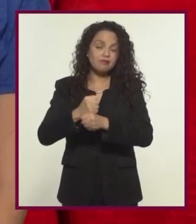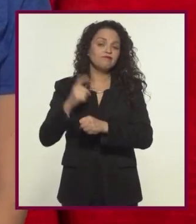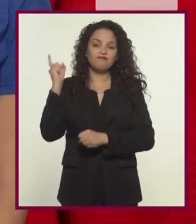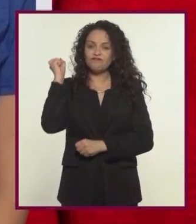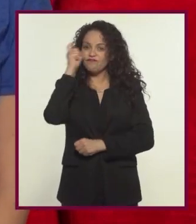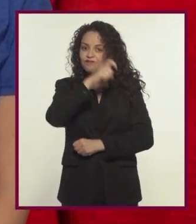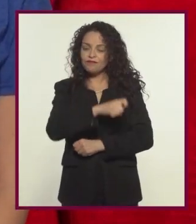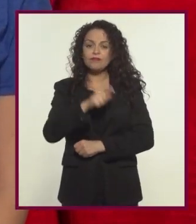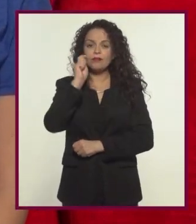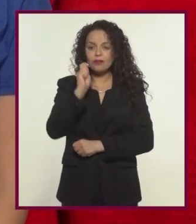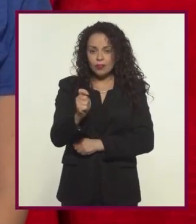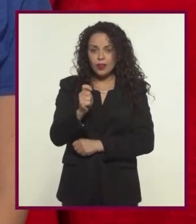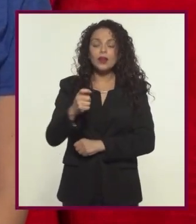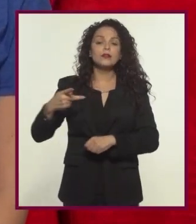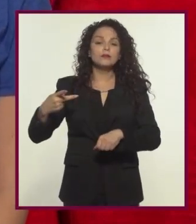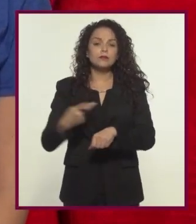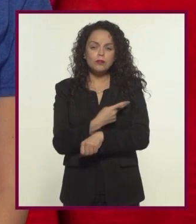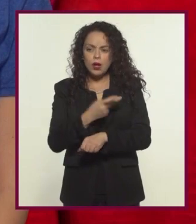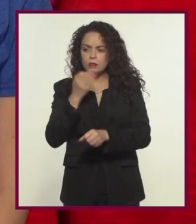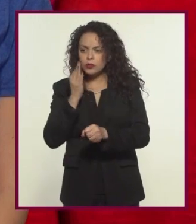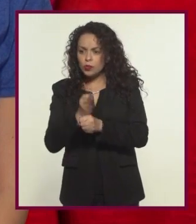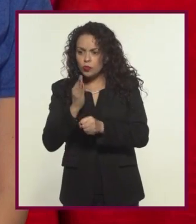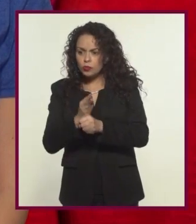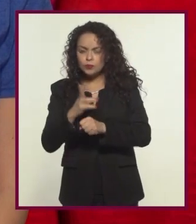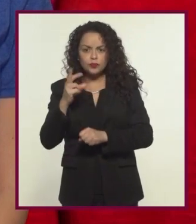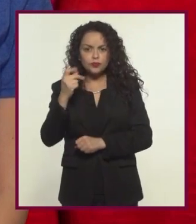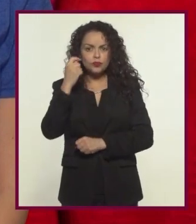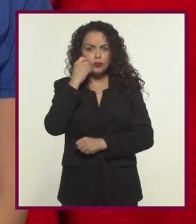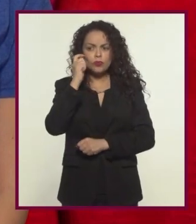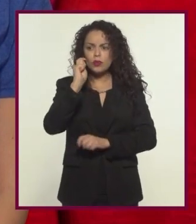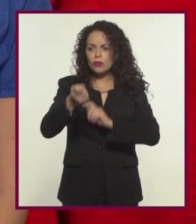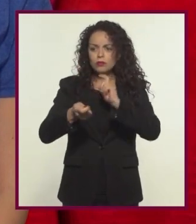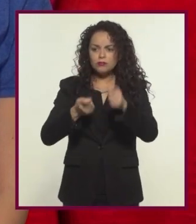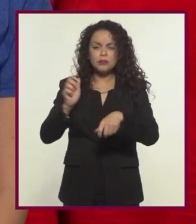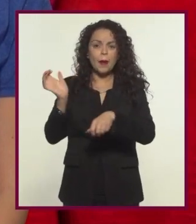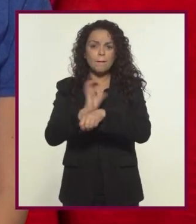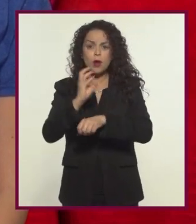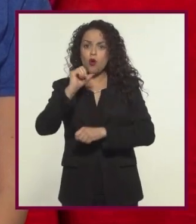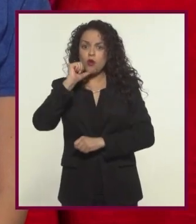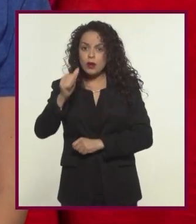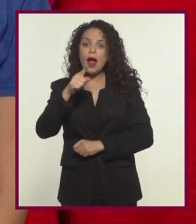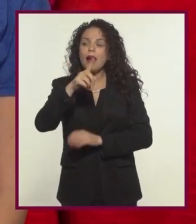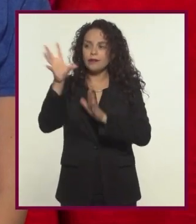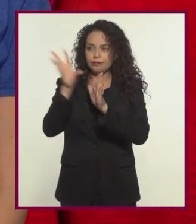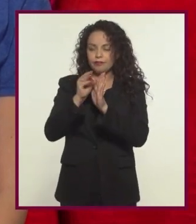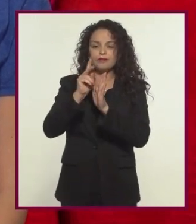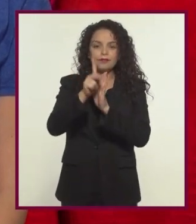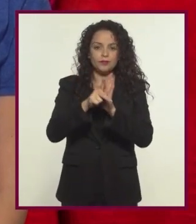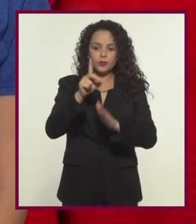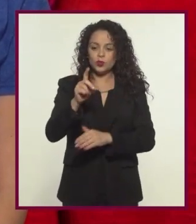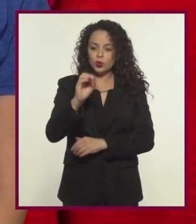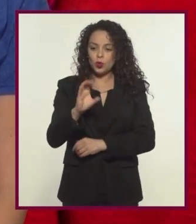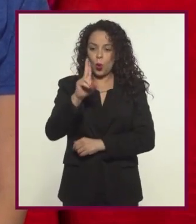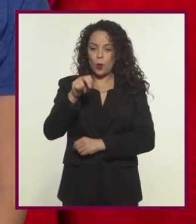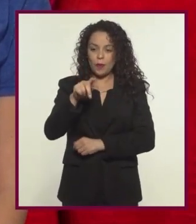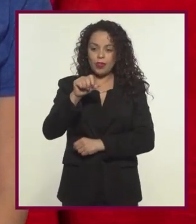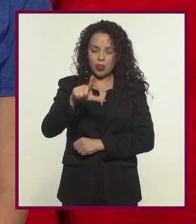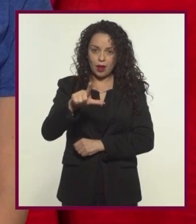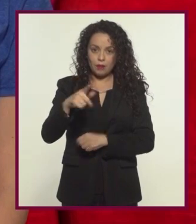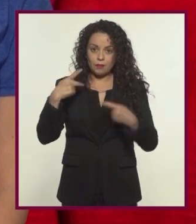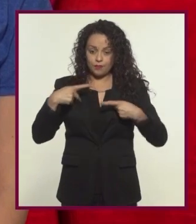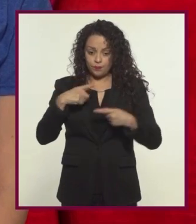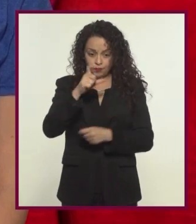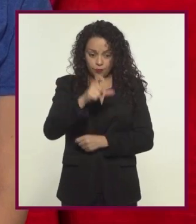Digamos que el documental cuenta hechos que han sucedido o que están sucediendo independientemente de que se haga una película o no. Los